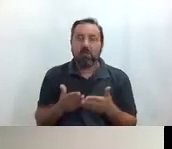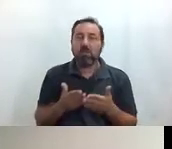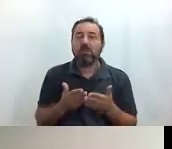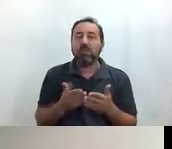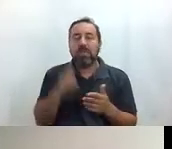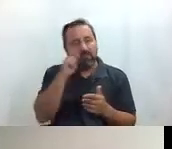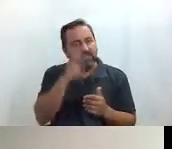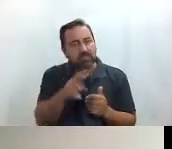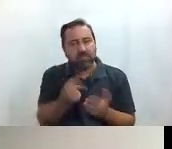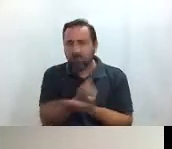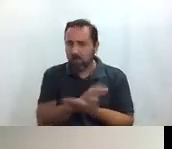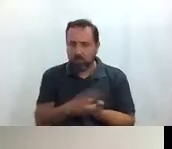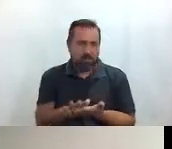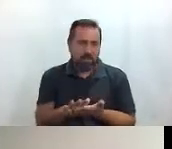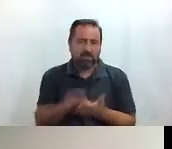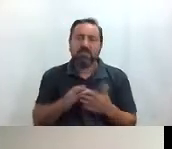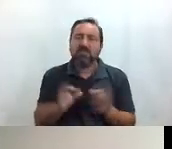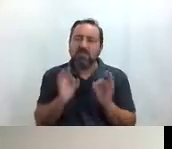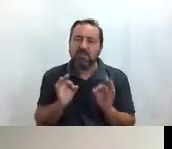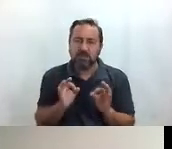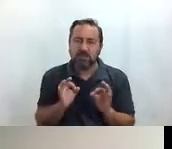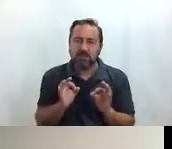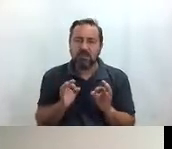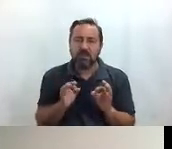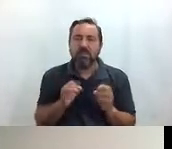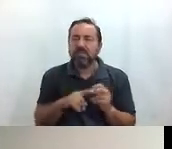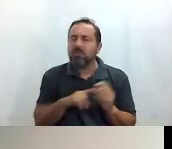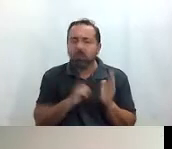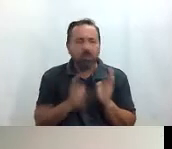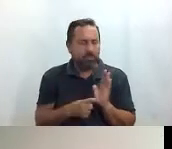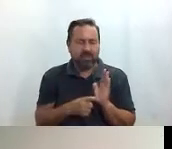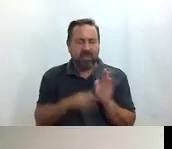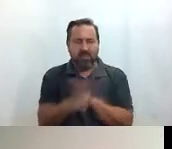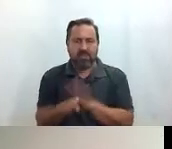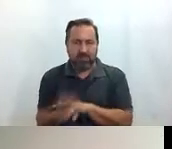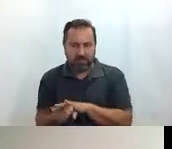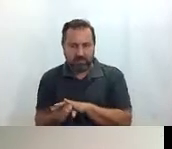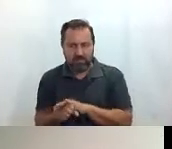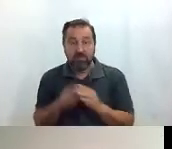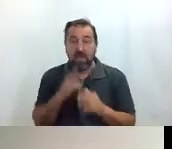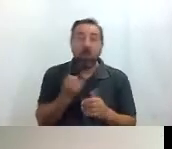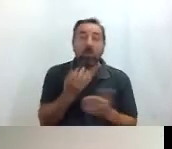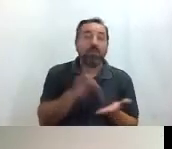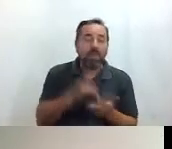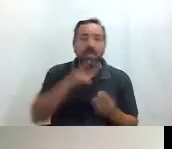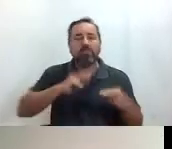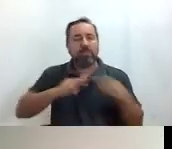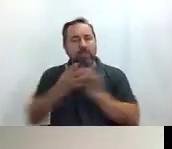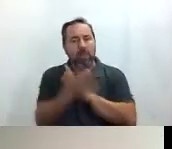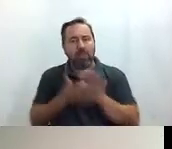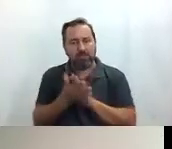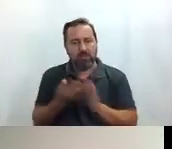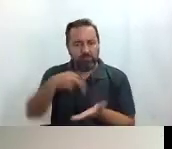gratuitas y están especialmente diseñadas para ser totalmente accesibles pues algunos días viene un intérprete de lengua de